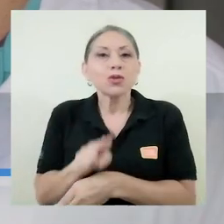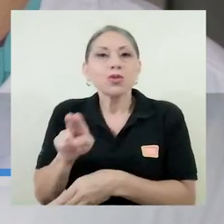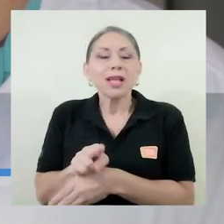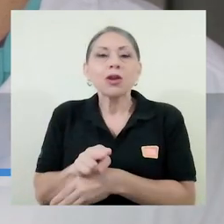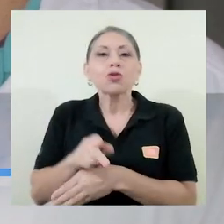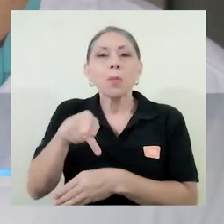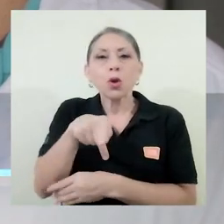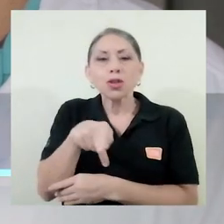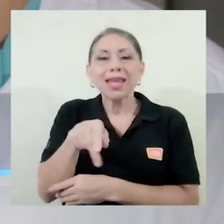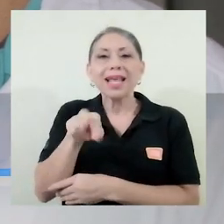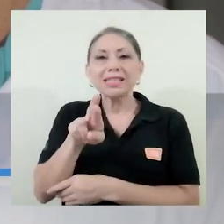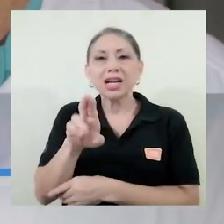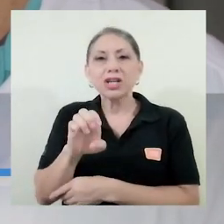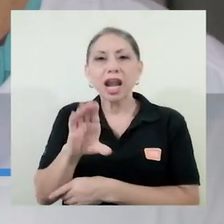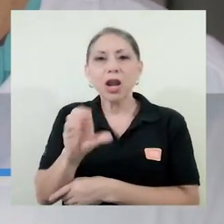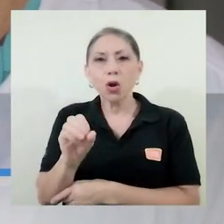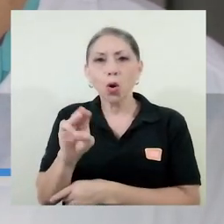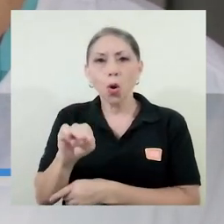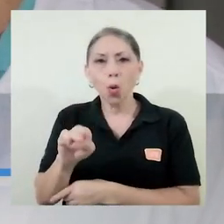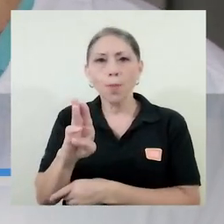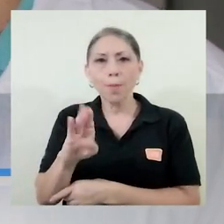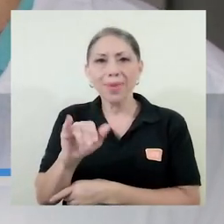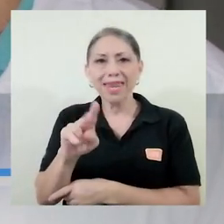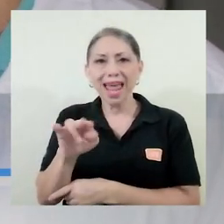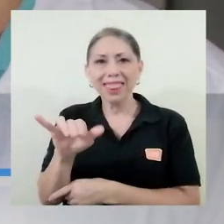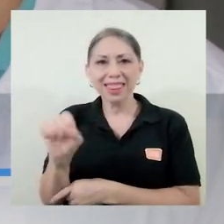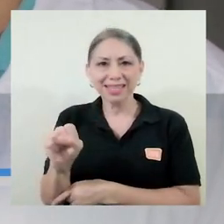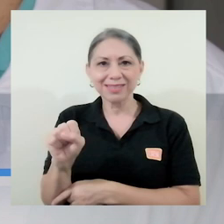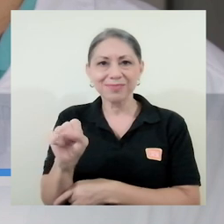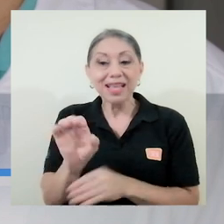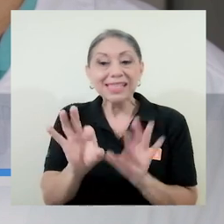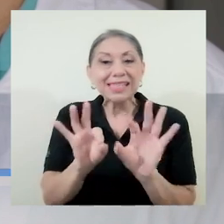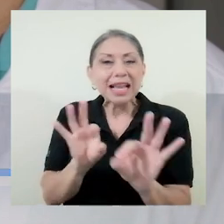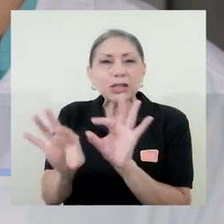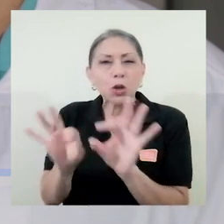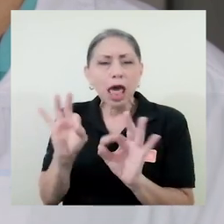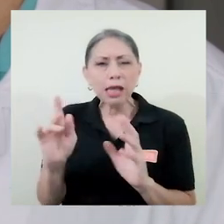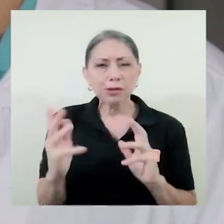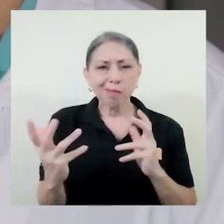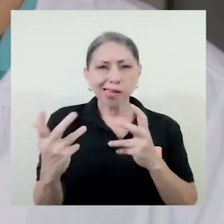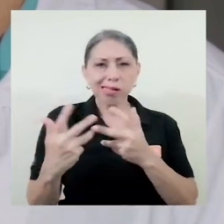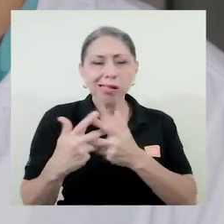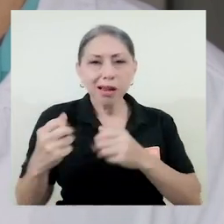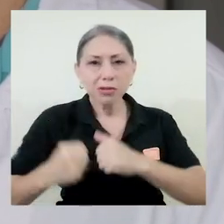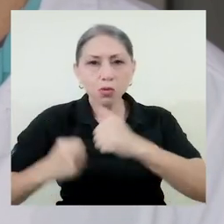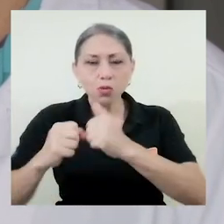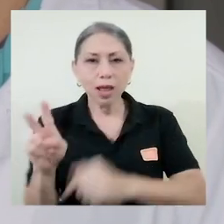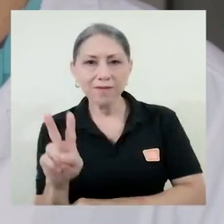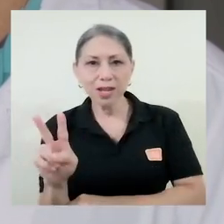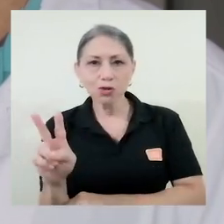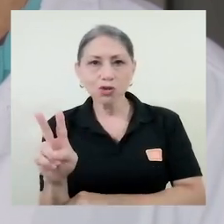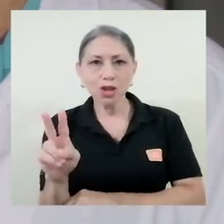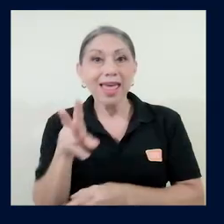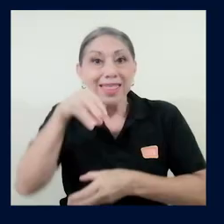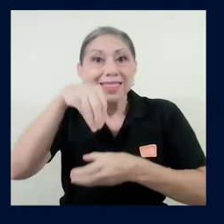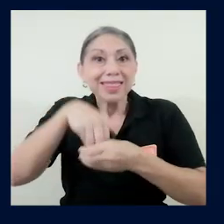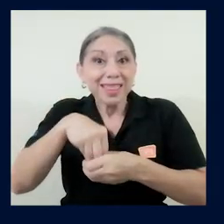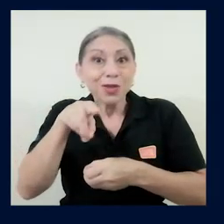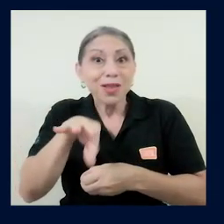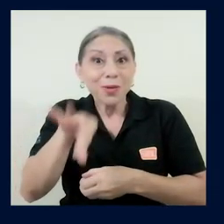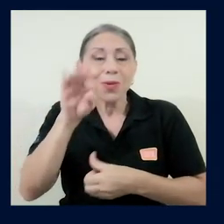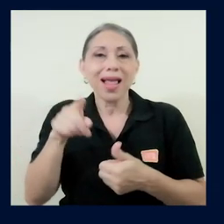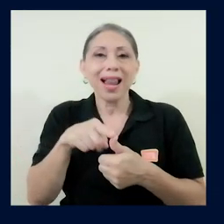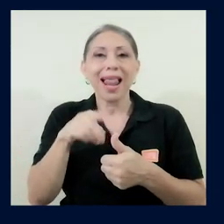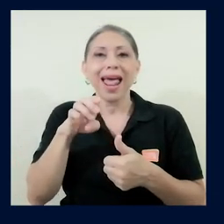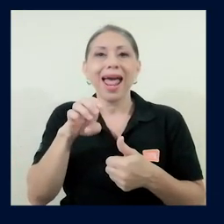proteínas recombinantes seleccionadas a partir de la estructura del virus. Entre las proteínas seleccionadas está la